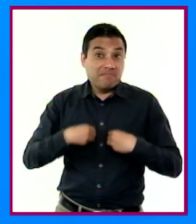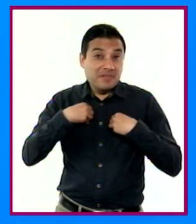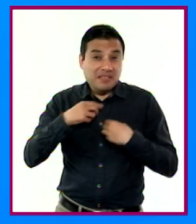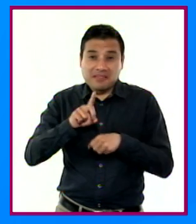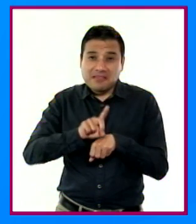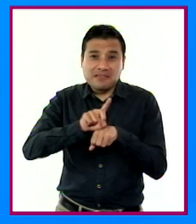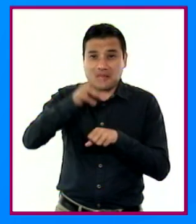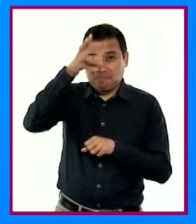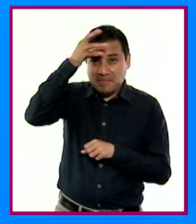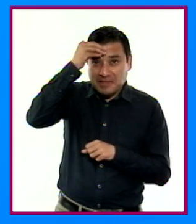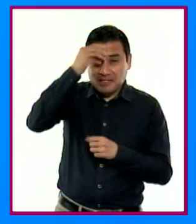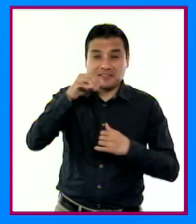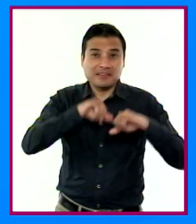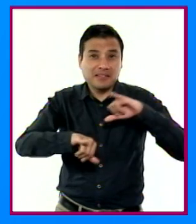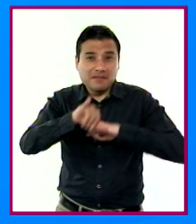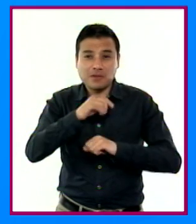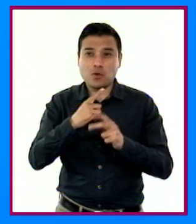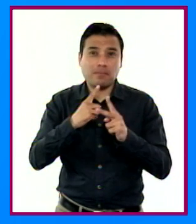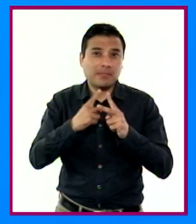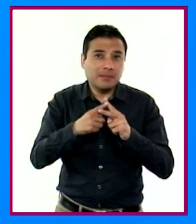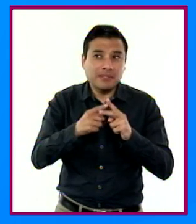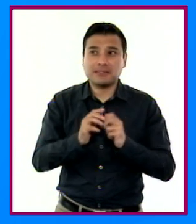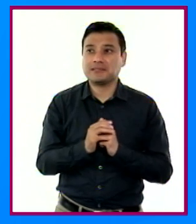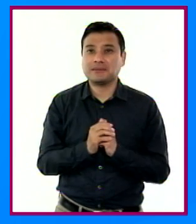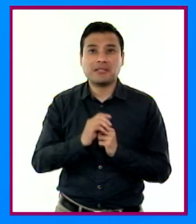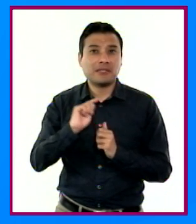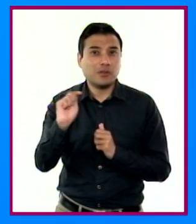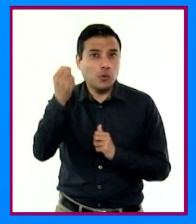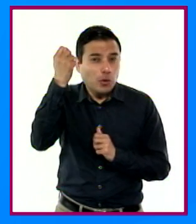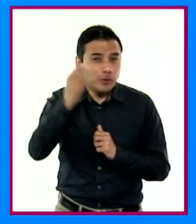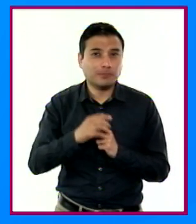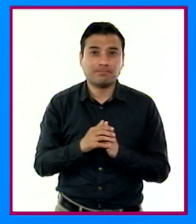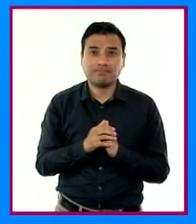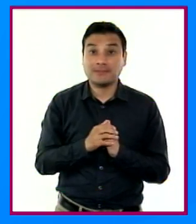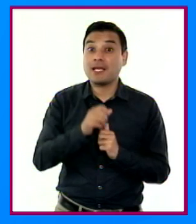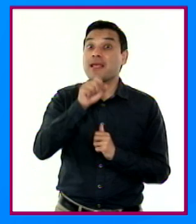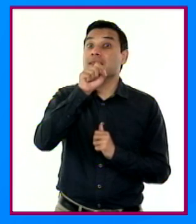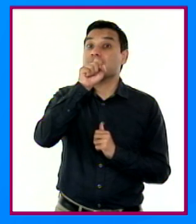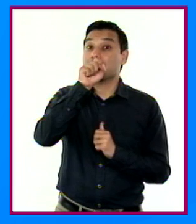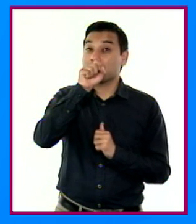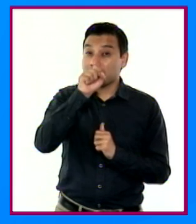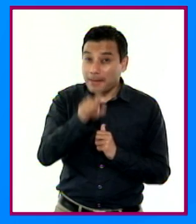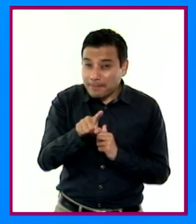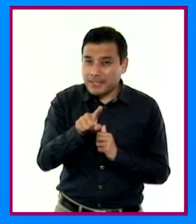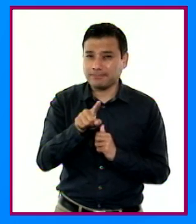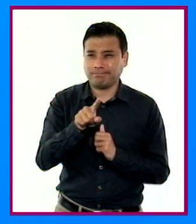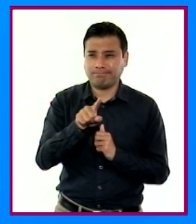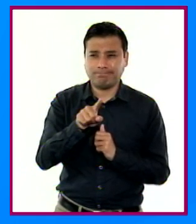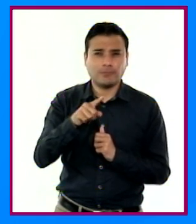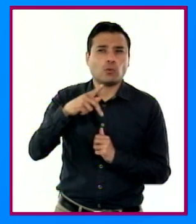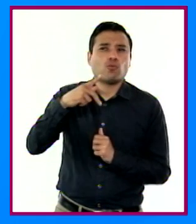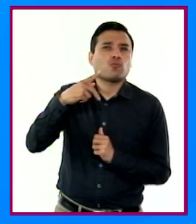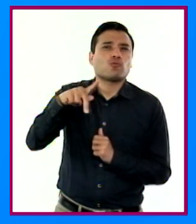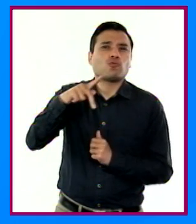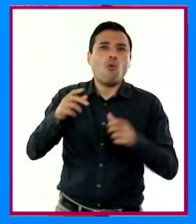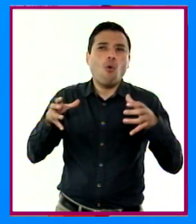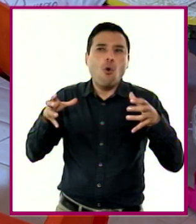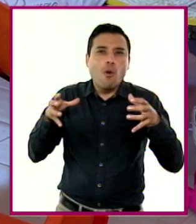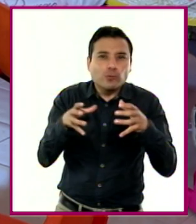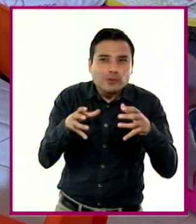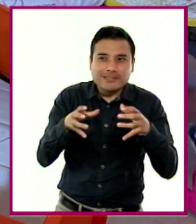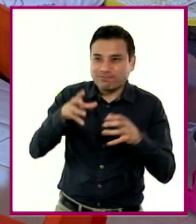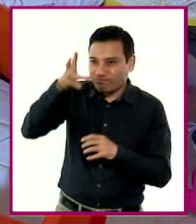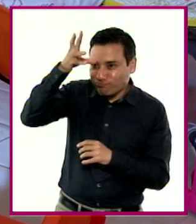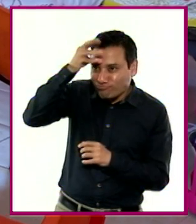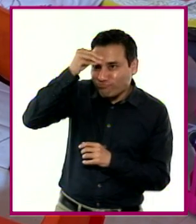científico, matemático, tecnológico e incluso aquellos que se han construido en la comunidad a lo largo del tiempo.